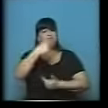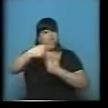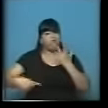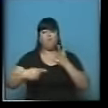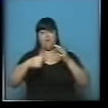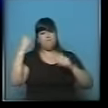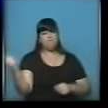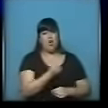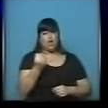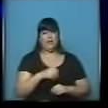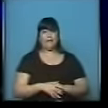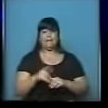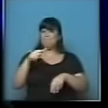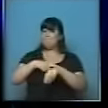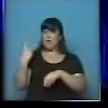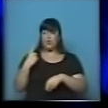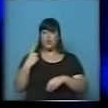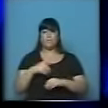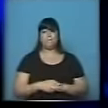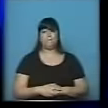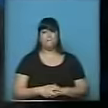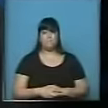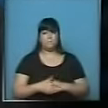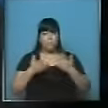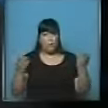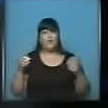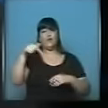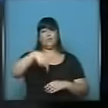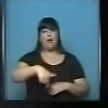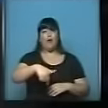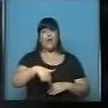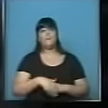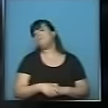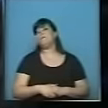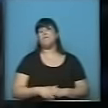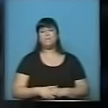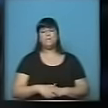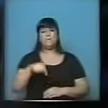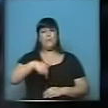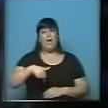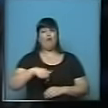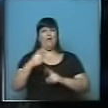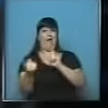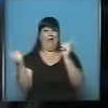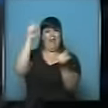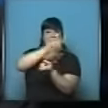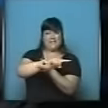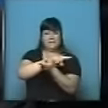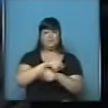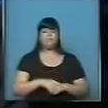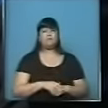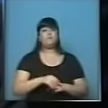Y muestra también... minuto, Daniel Scioli. Bueno, ahora vamos a invertir los roles. Va a